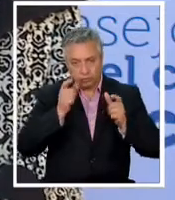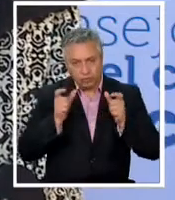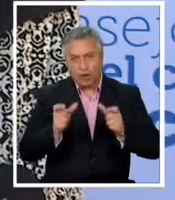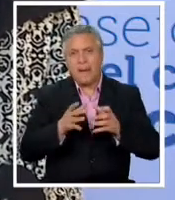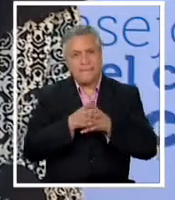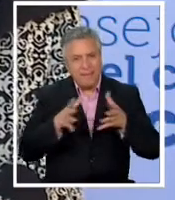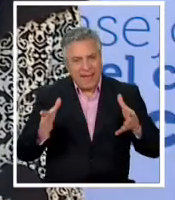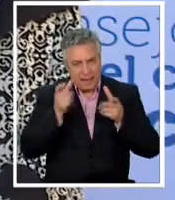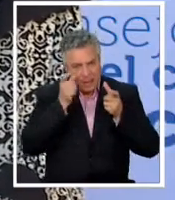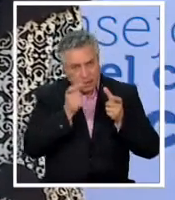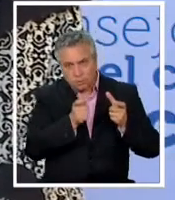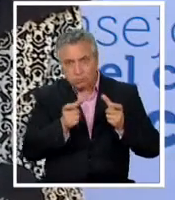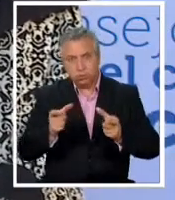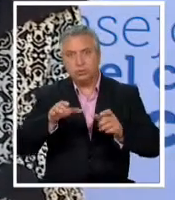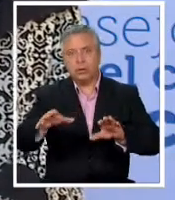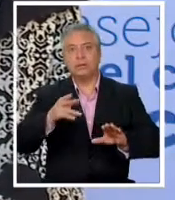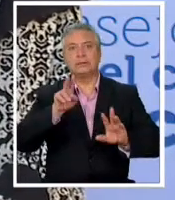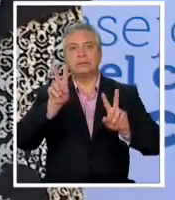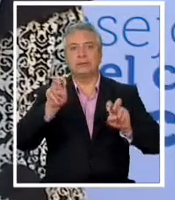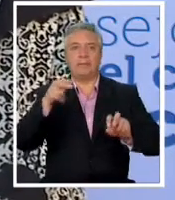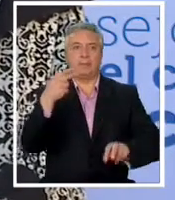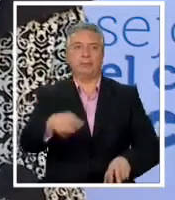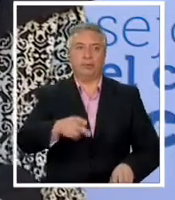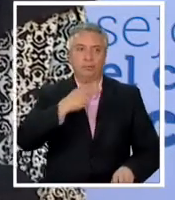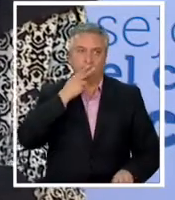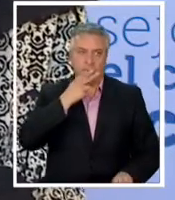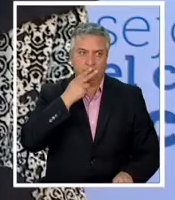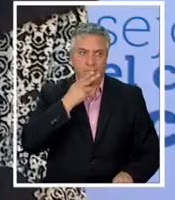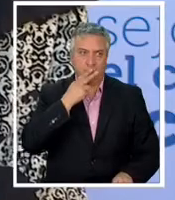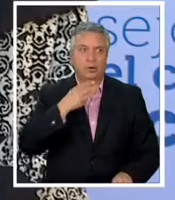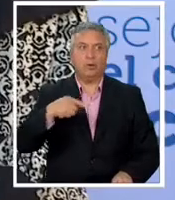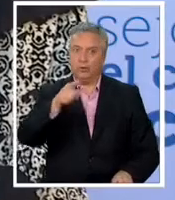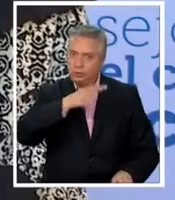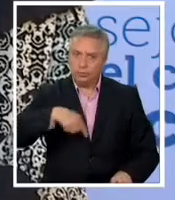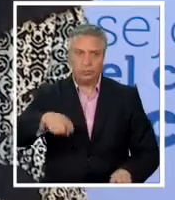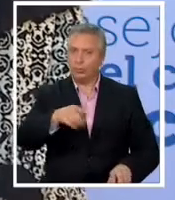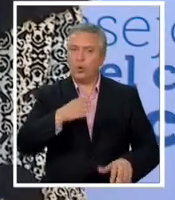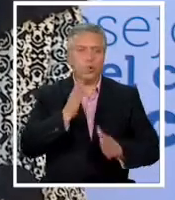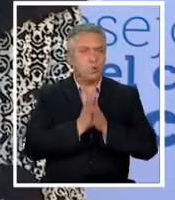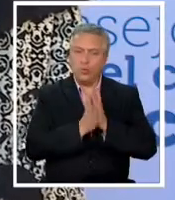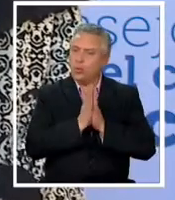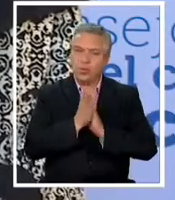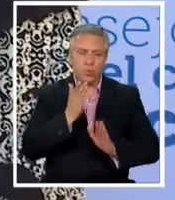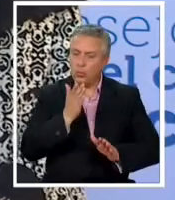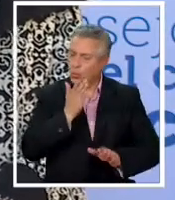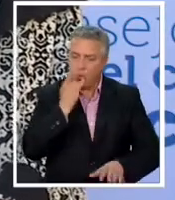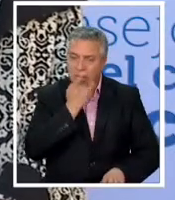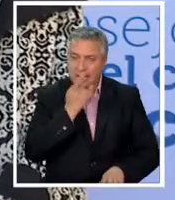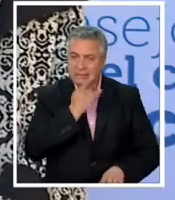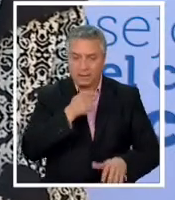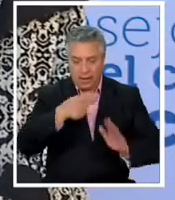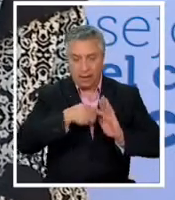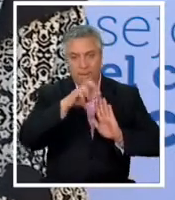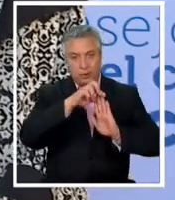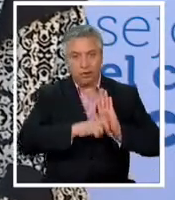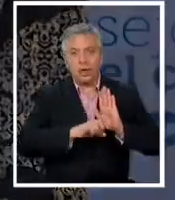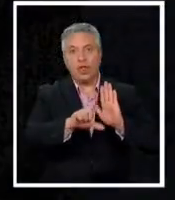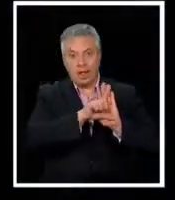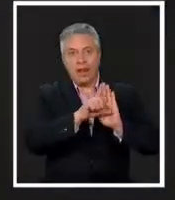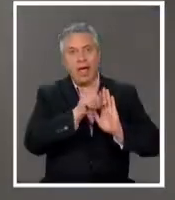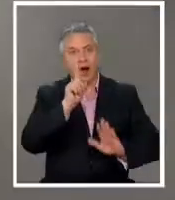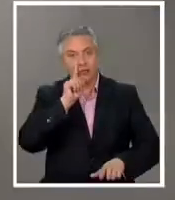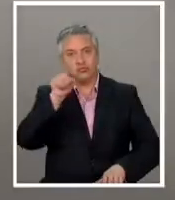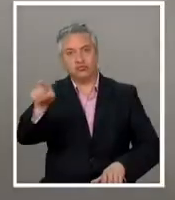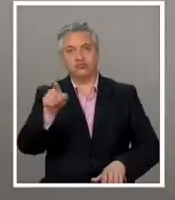estricto de los productos del tabaco por eso pondremos suma urgencia al proyecto de ley que hoy día se encuentra en el